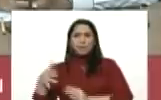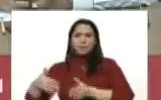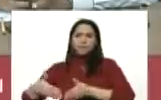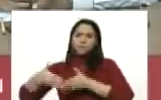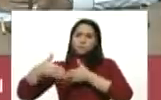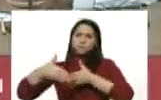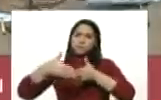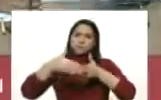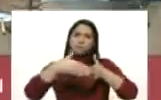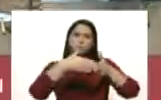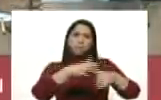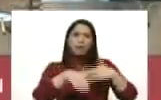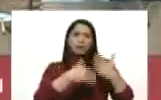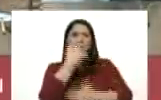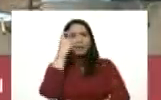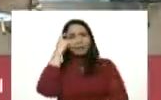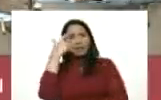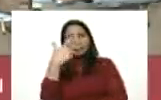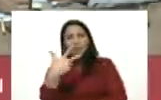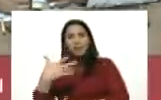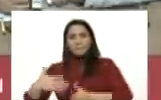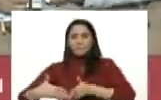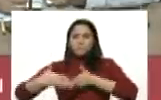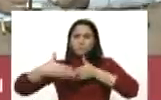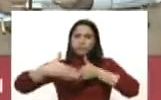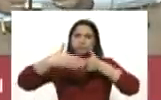al día de hoy tres buques